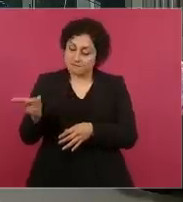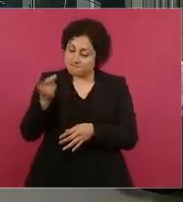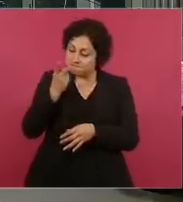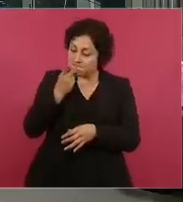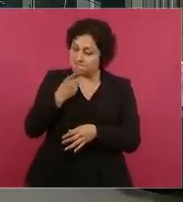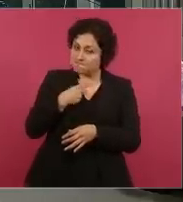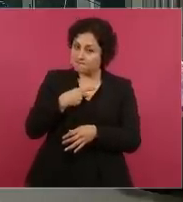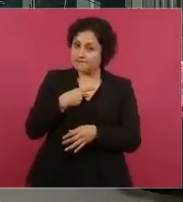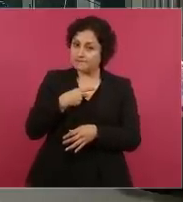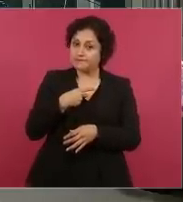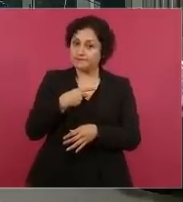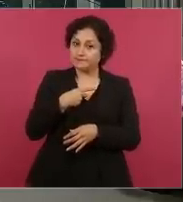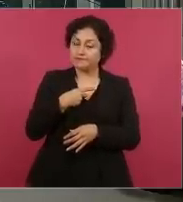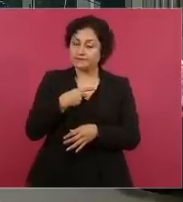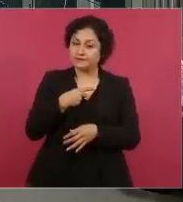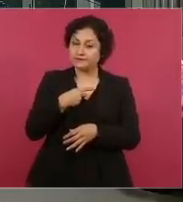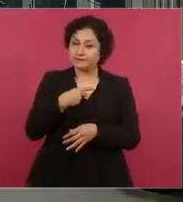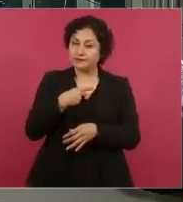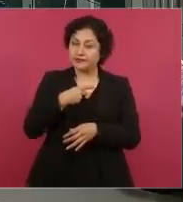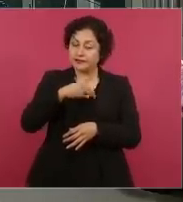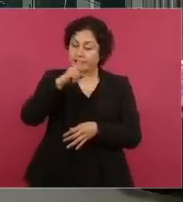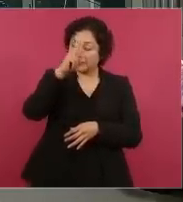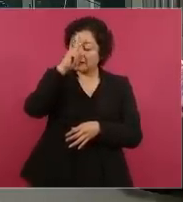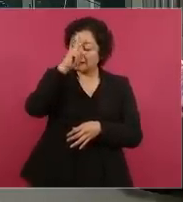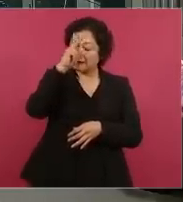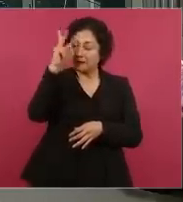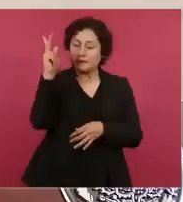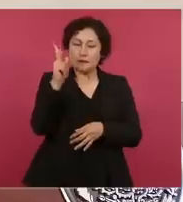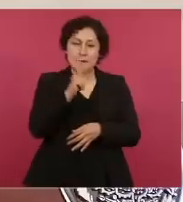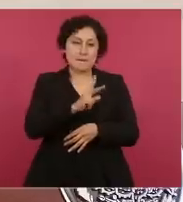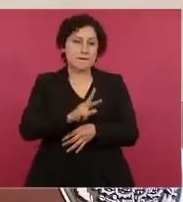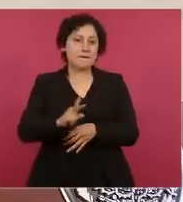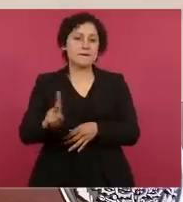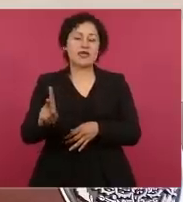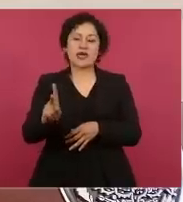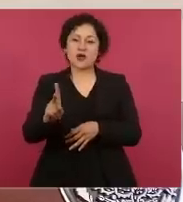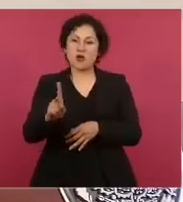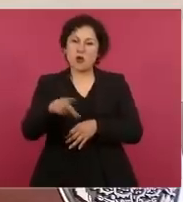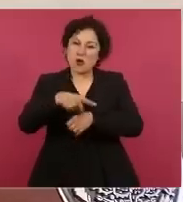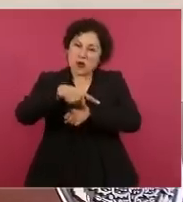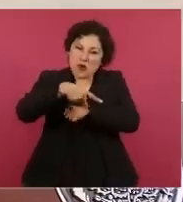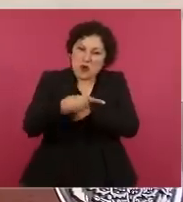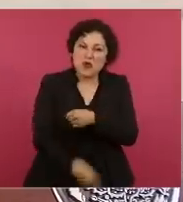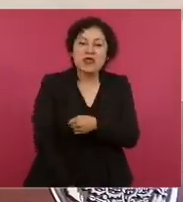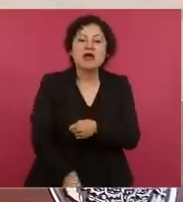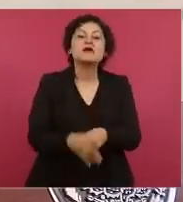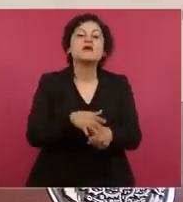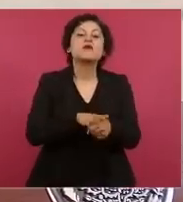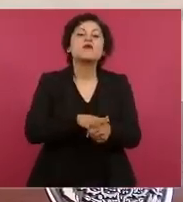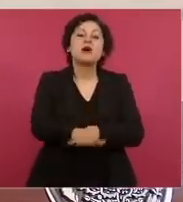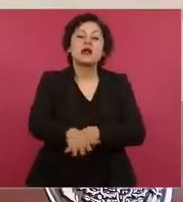le hacía más daño al movimiento democrático era el